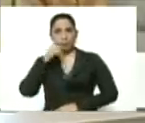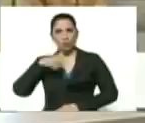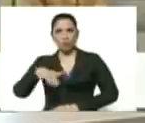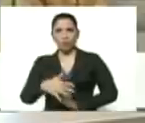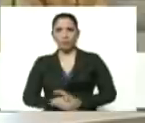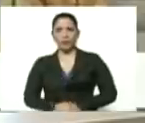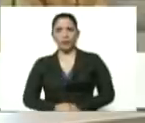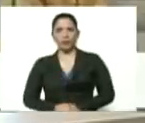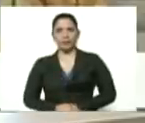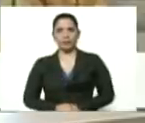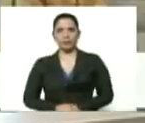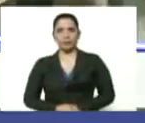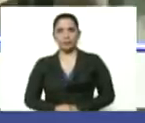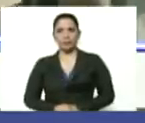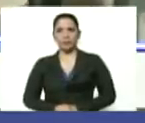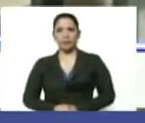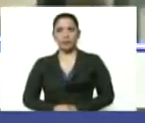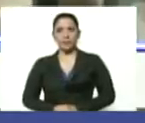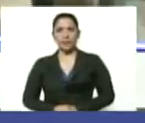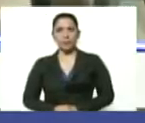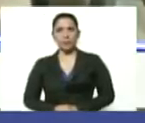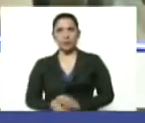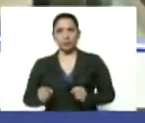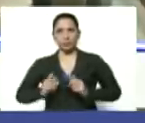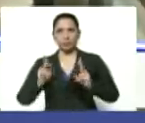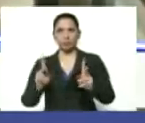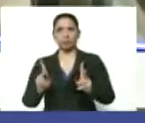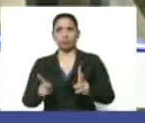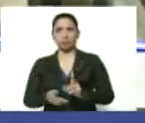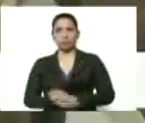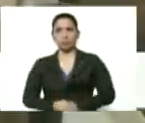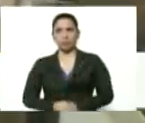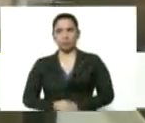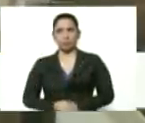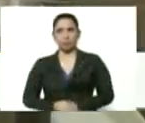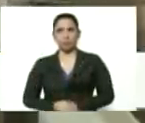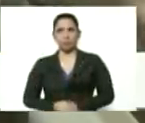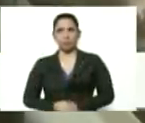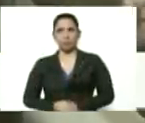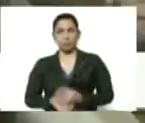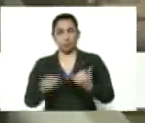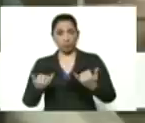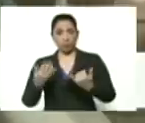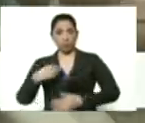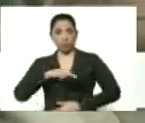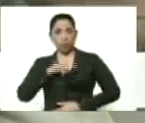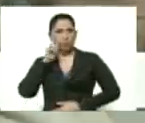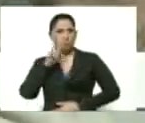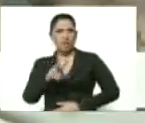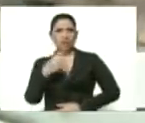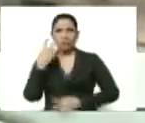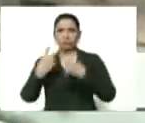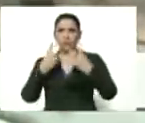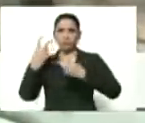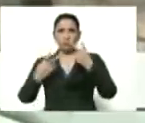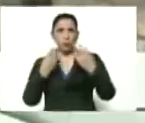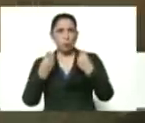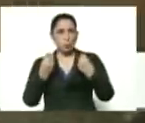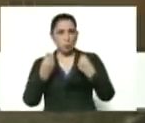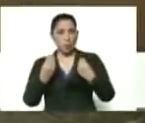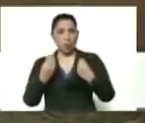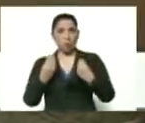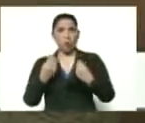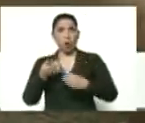gobernadora. En esta oportunidad nos encontramos en el sector Camoruco, visualizando cómo se